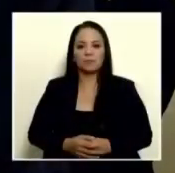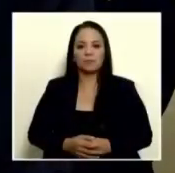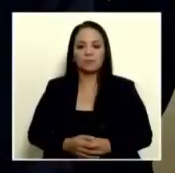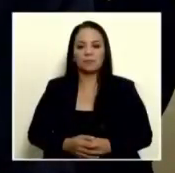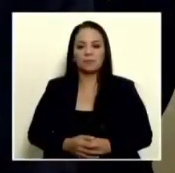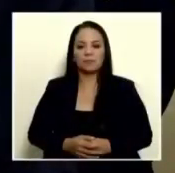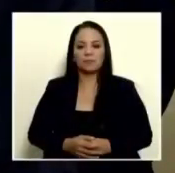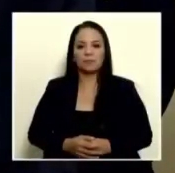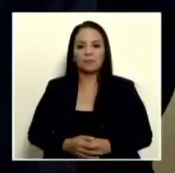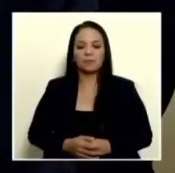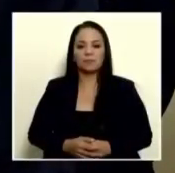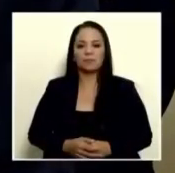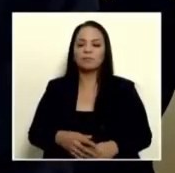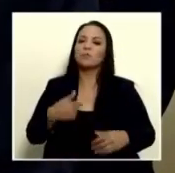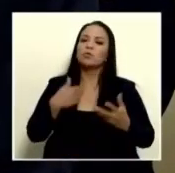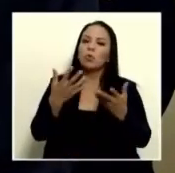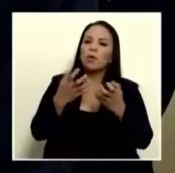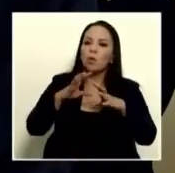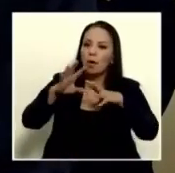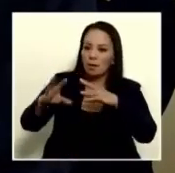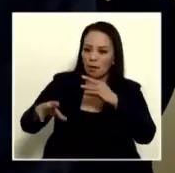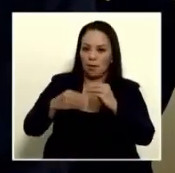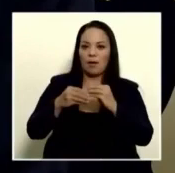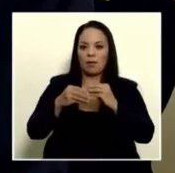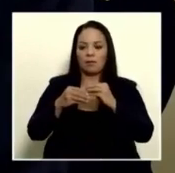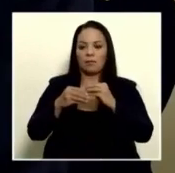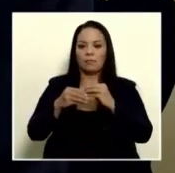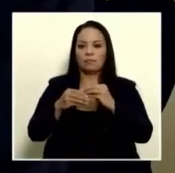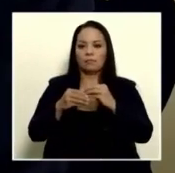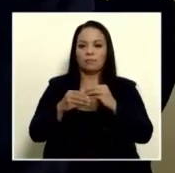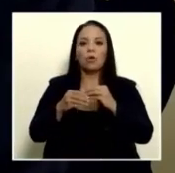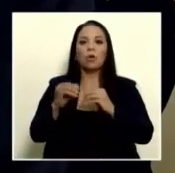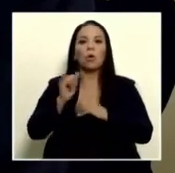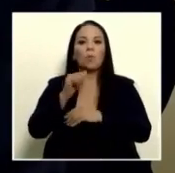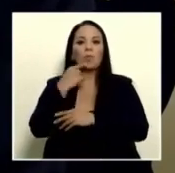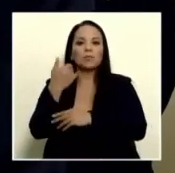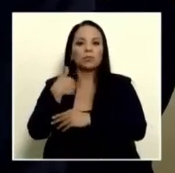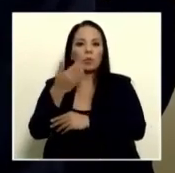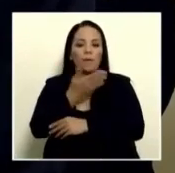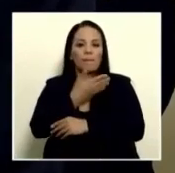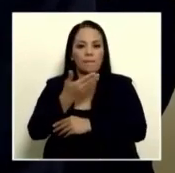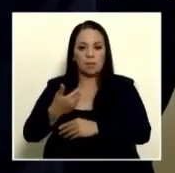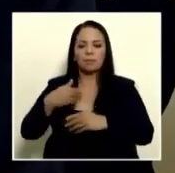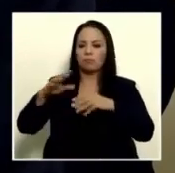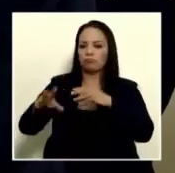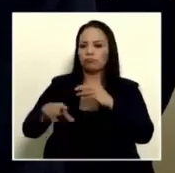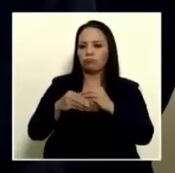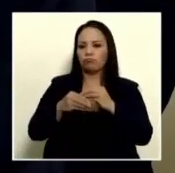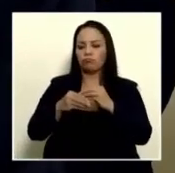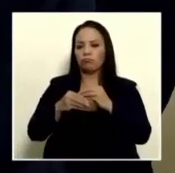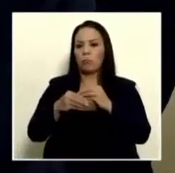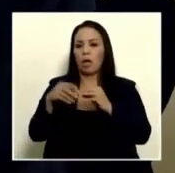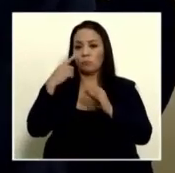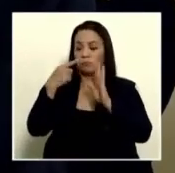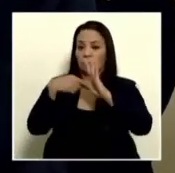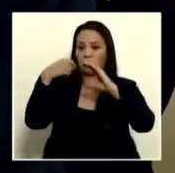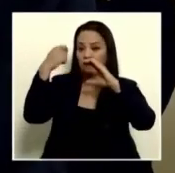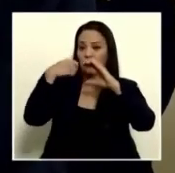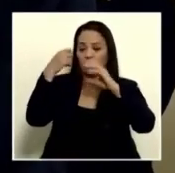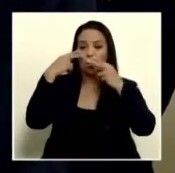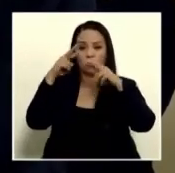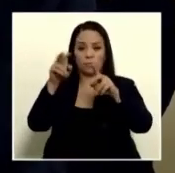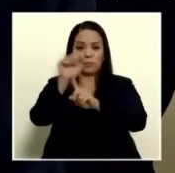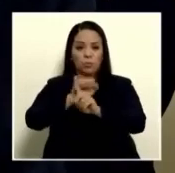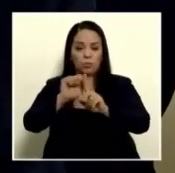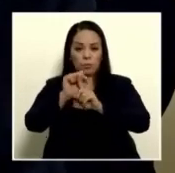Yo quisiera agregar a lo que el gobierno dice, señor presidente, las imágenes son ilustrativas al hecho de que